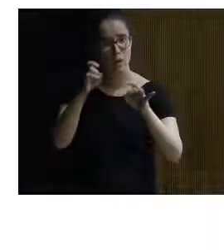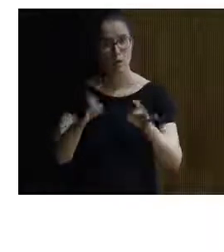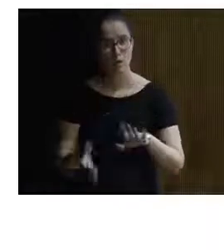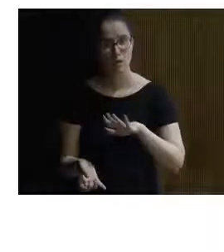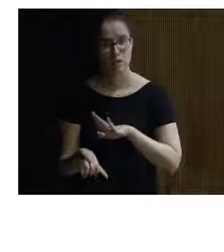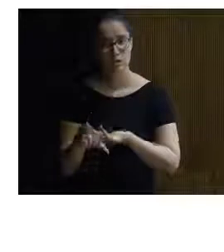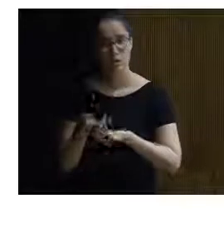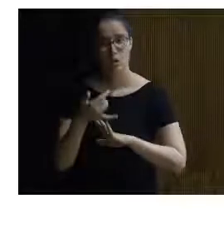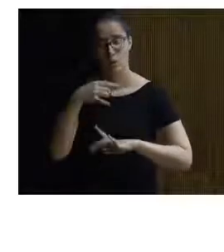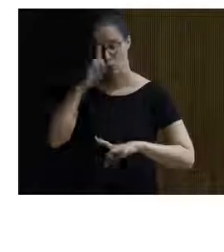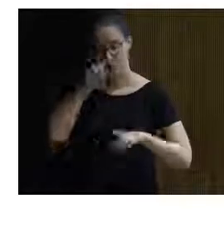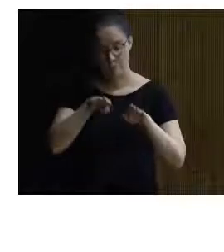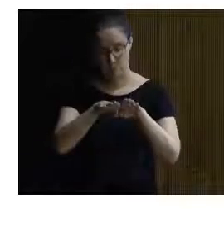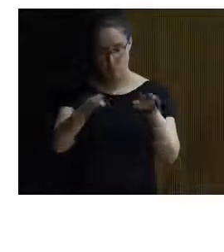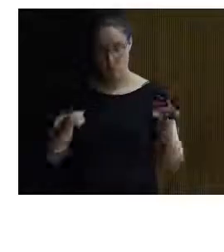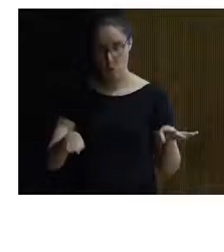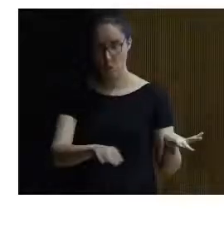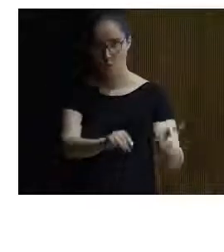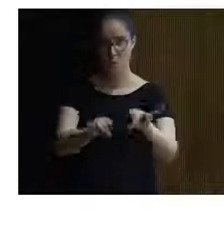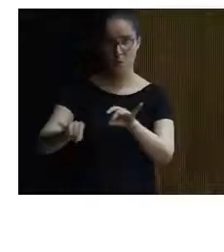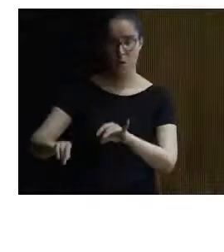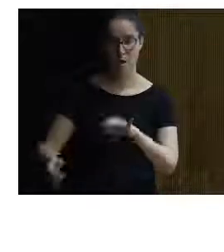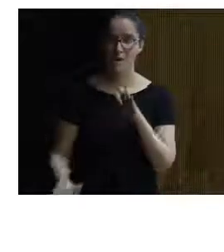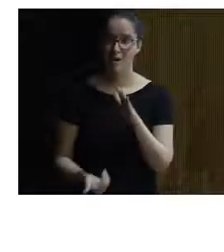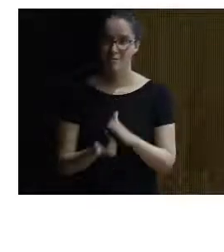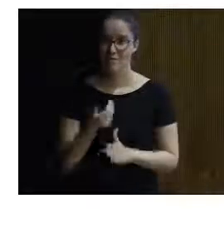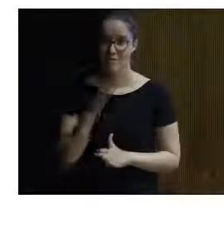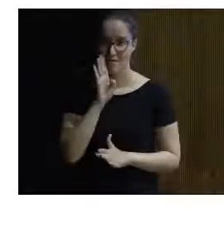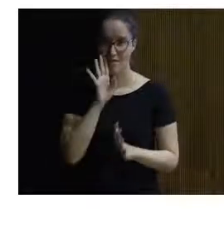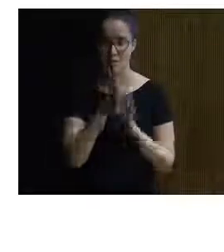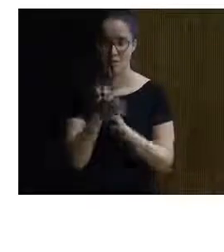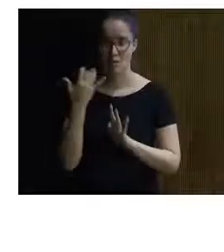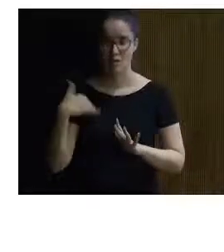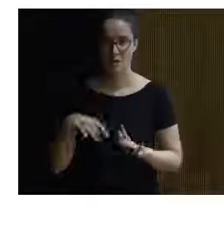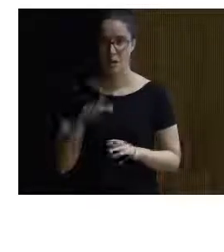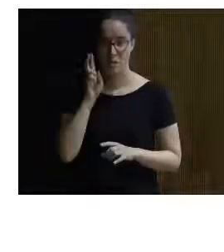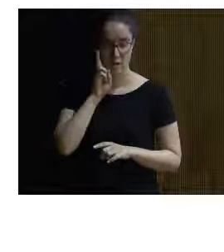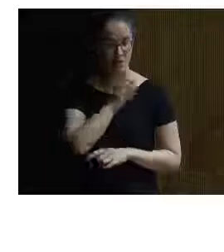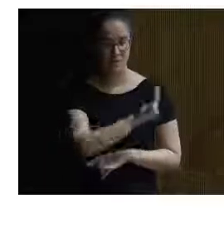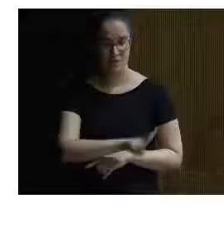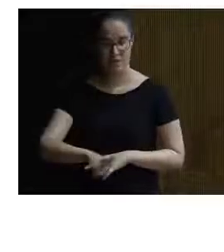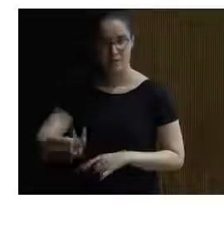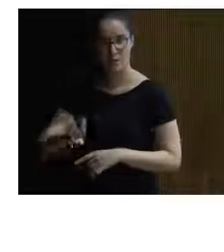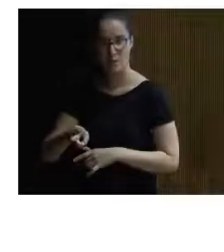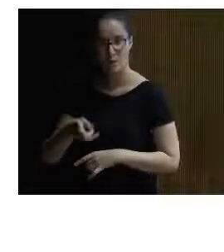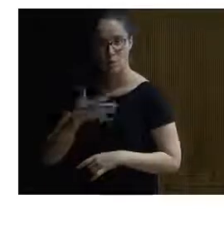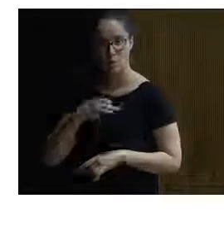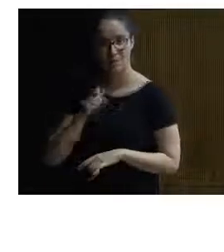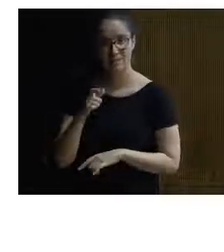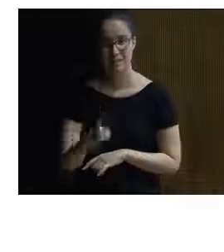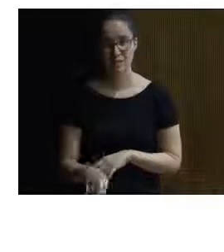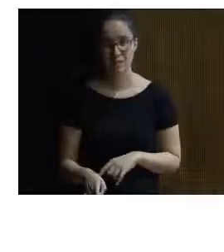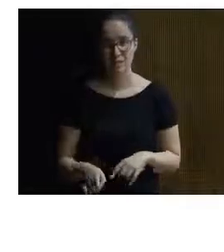creado tiene maquetas como hemos ido viendo toda la mañana para poder de un vistazo e incluso poder